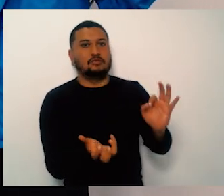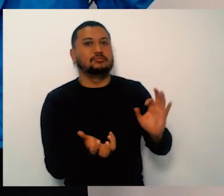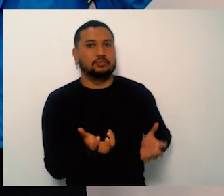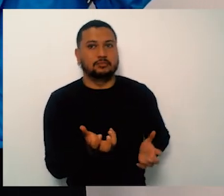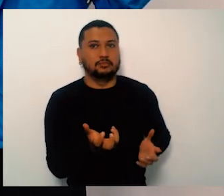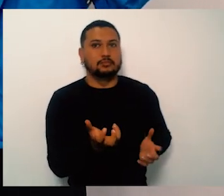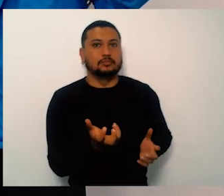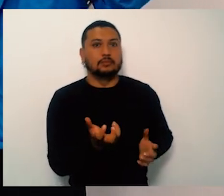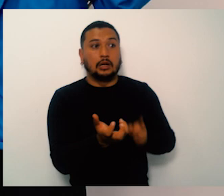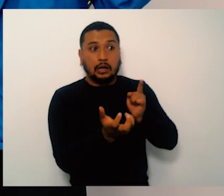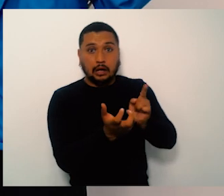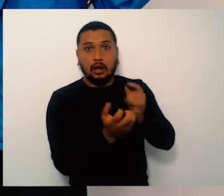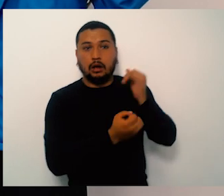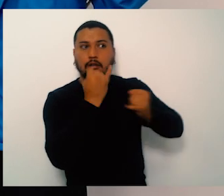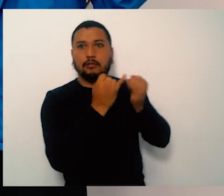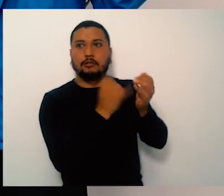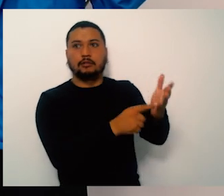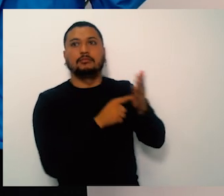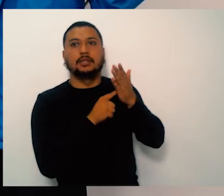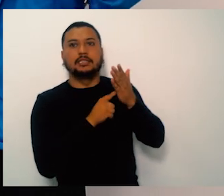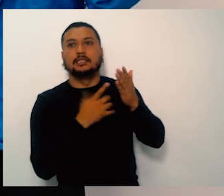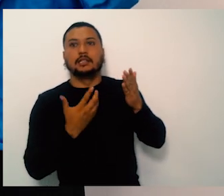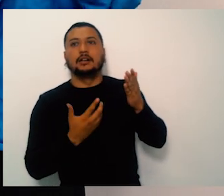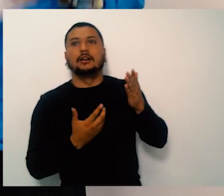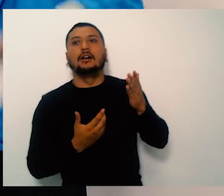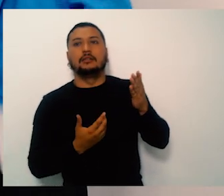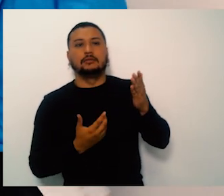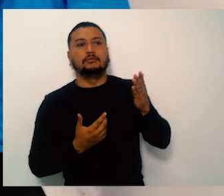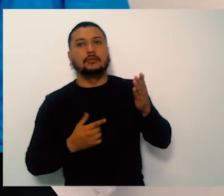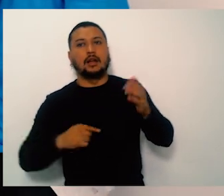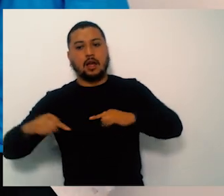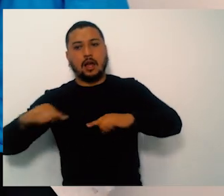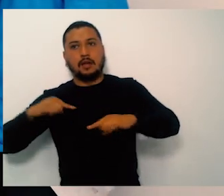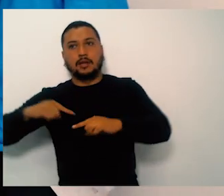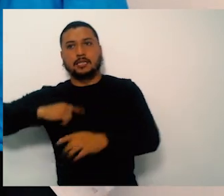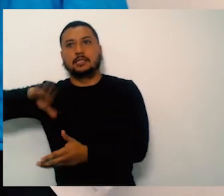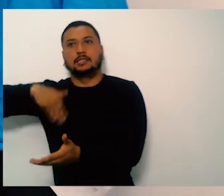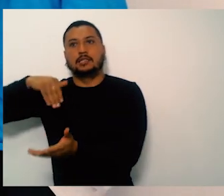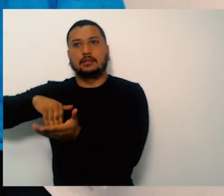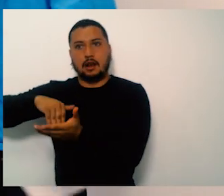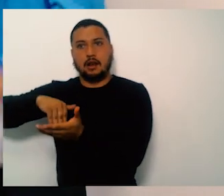Una fila tan que nada. Personas de 70 años como en el caso mío